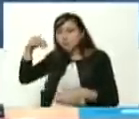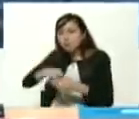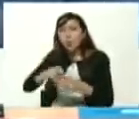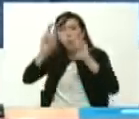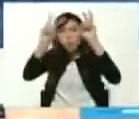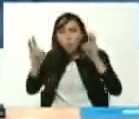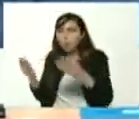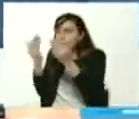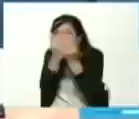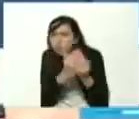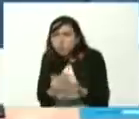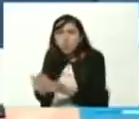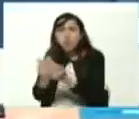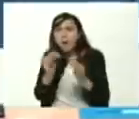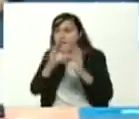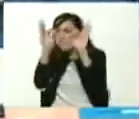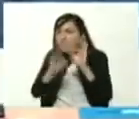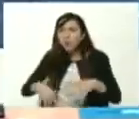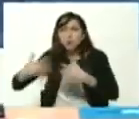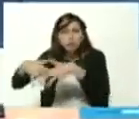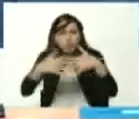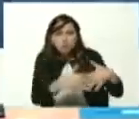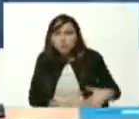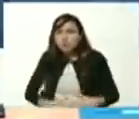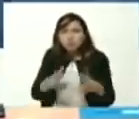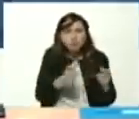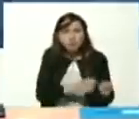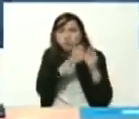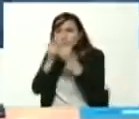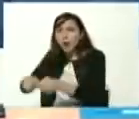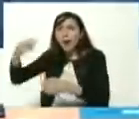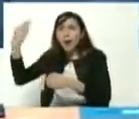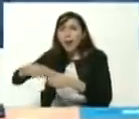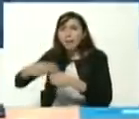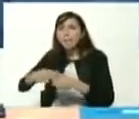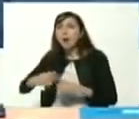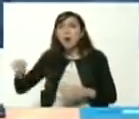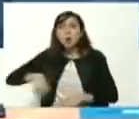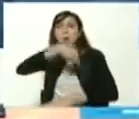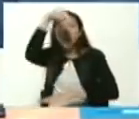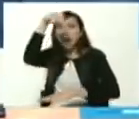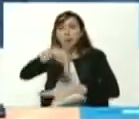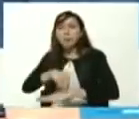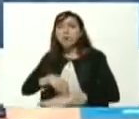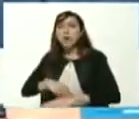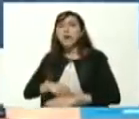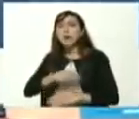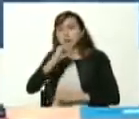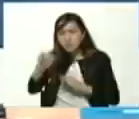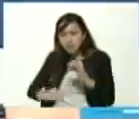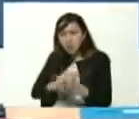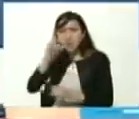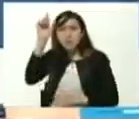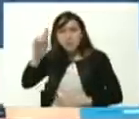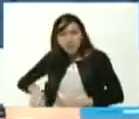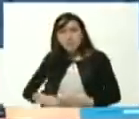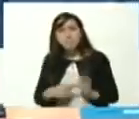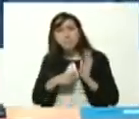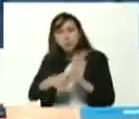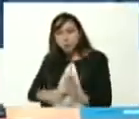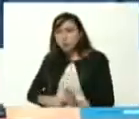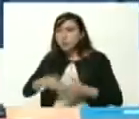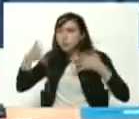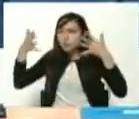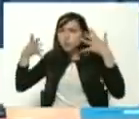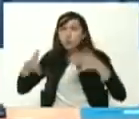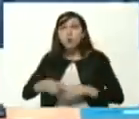estudios de refinación incluso de transportación del petróleo a nivel nacional e internacional también se lo estamos colocando en sus